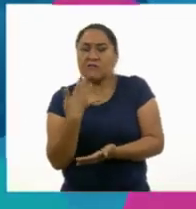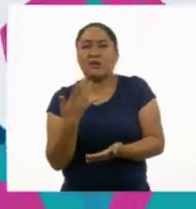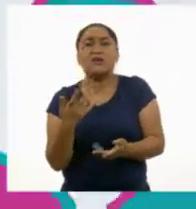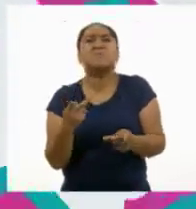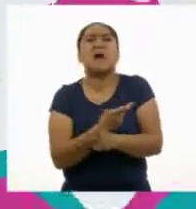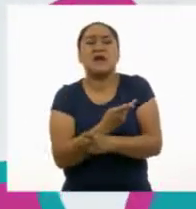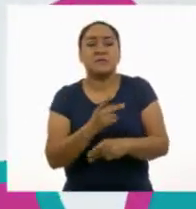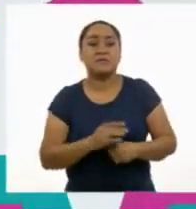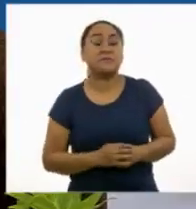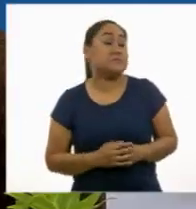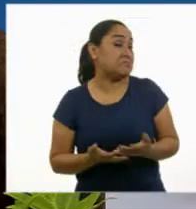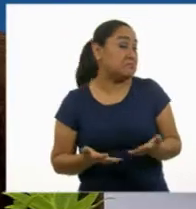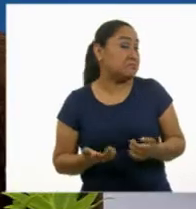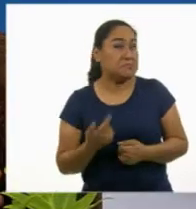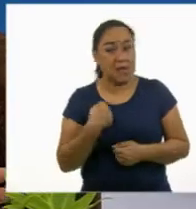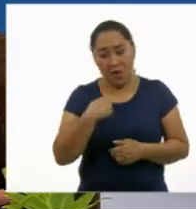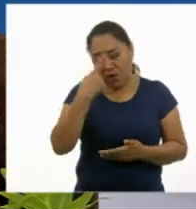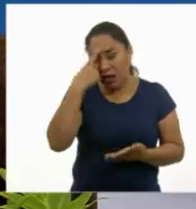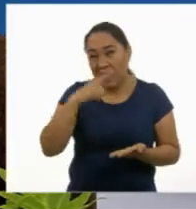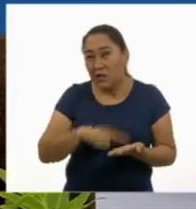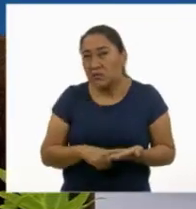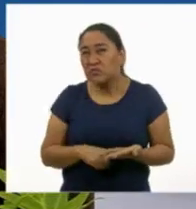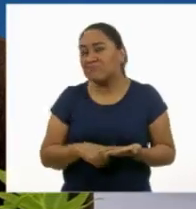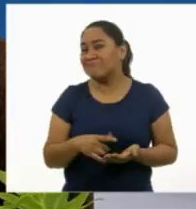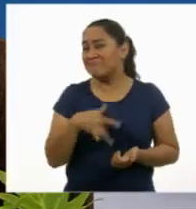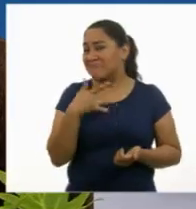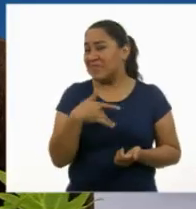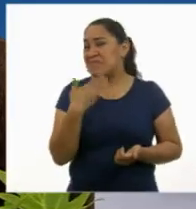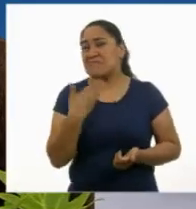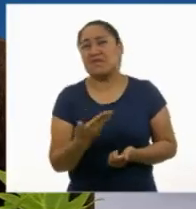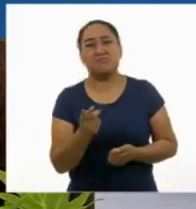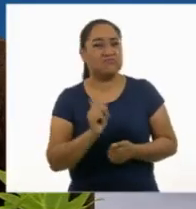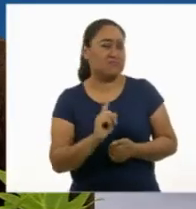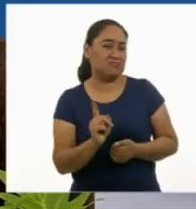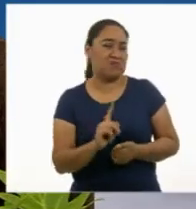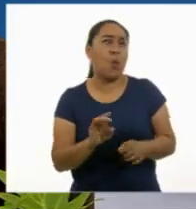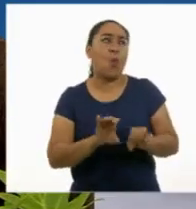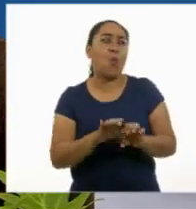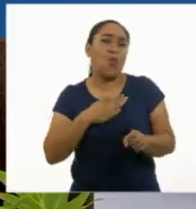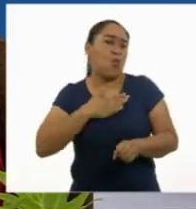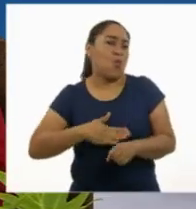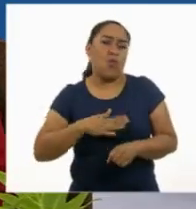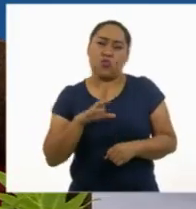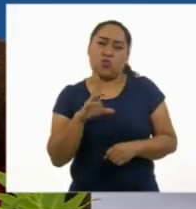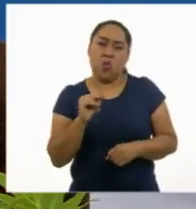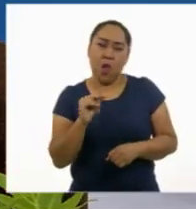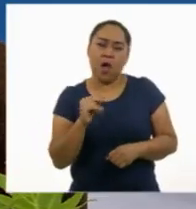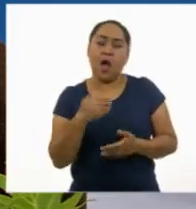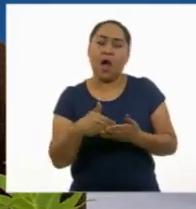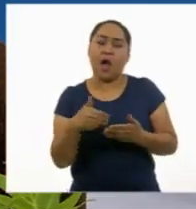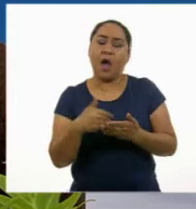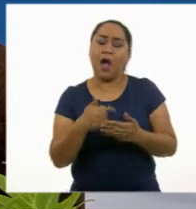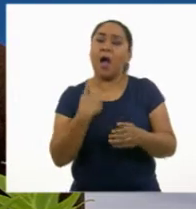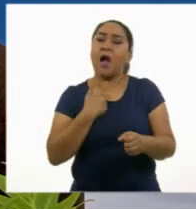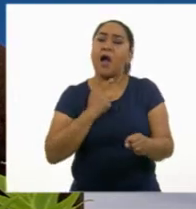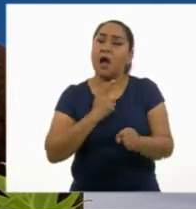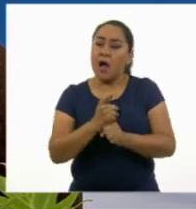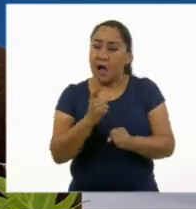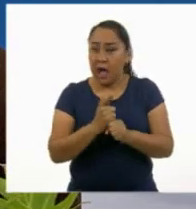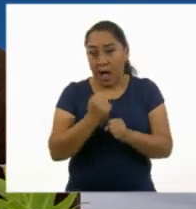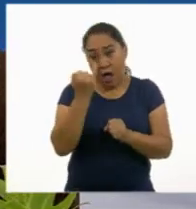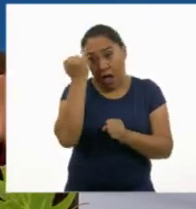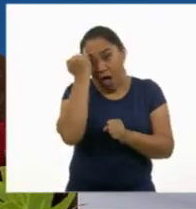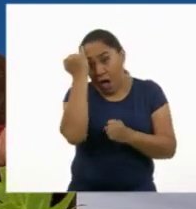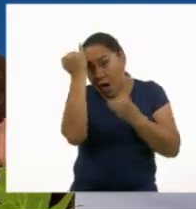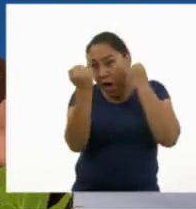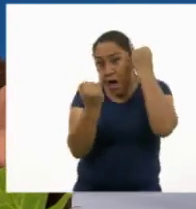Yo creo que no se siente nada bien. Es un poco injusto y estoy comprendiendo eso de que poner etiquetas